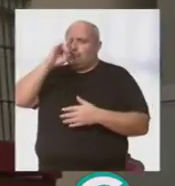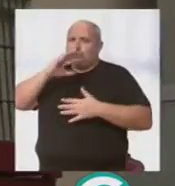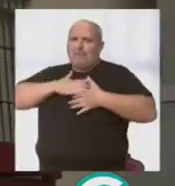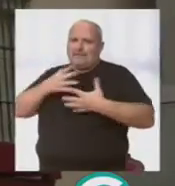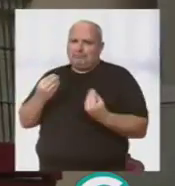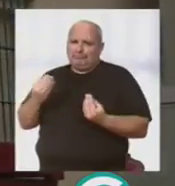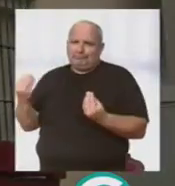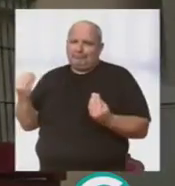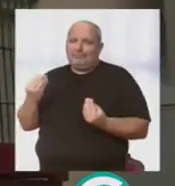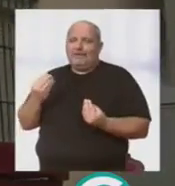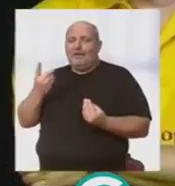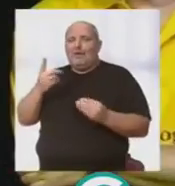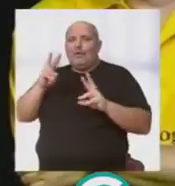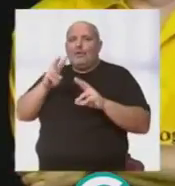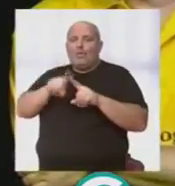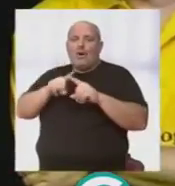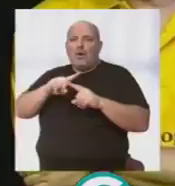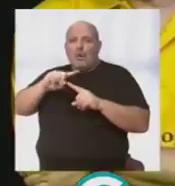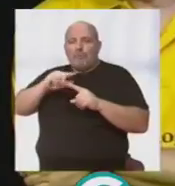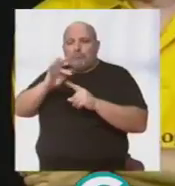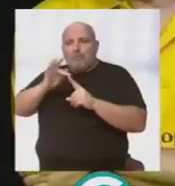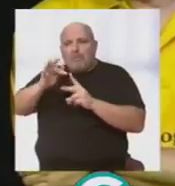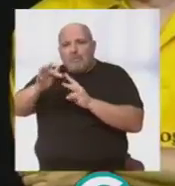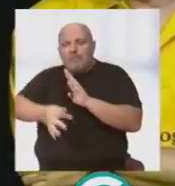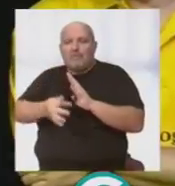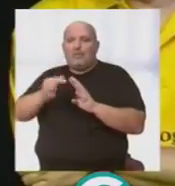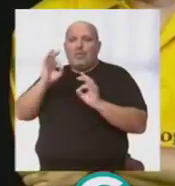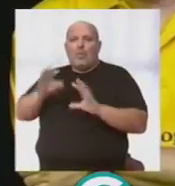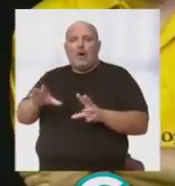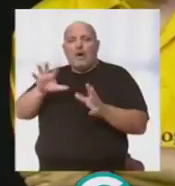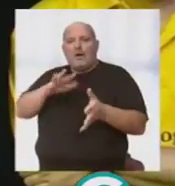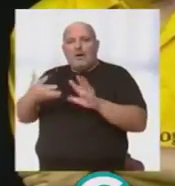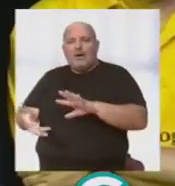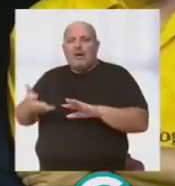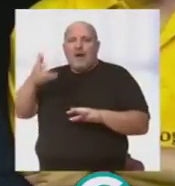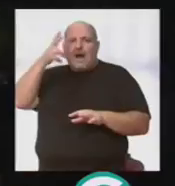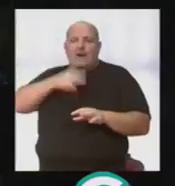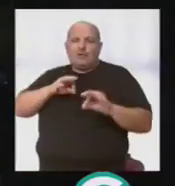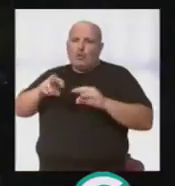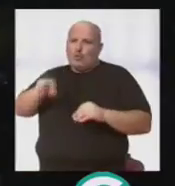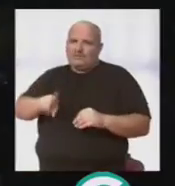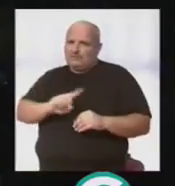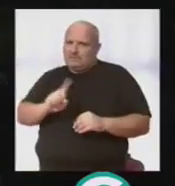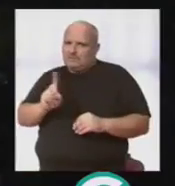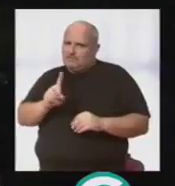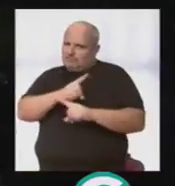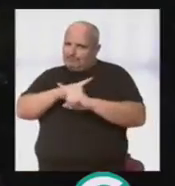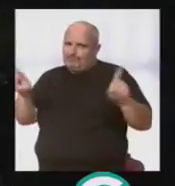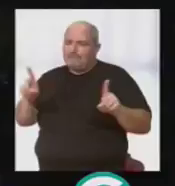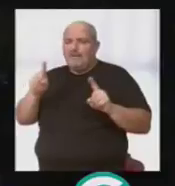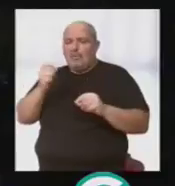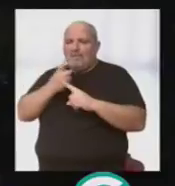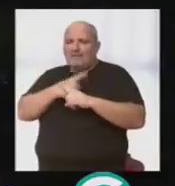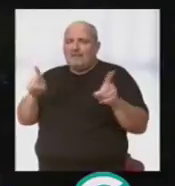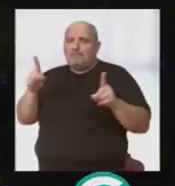un cuarteto detrás de otro como si estuviéramos en una gala de un teatro. Va a ser algo